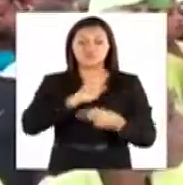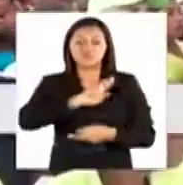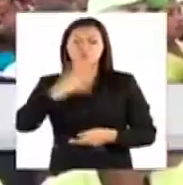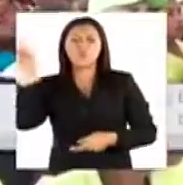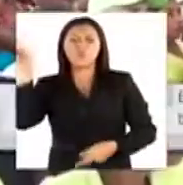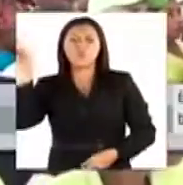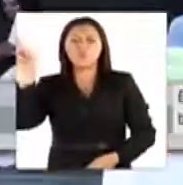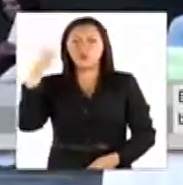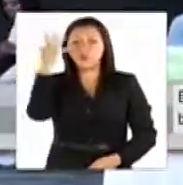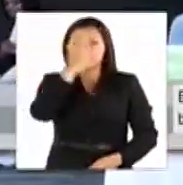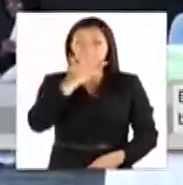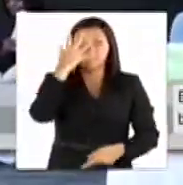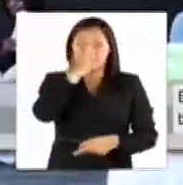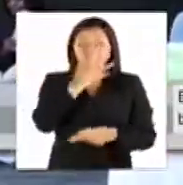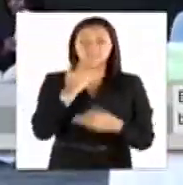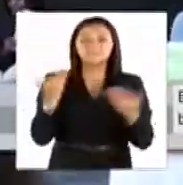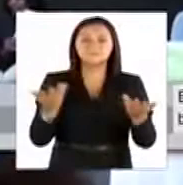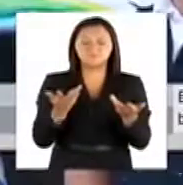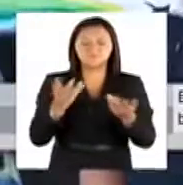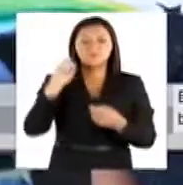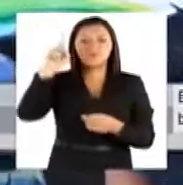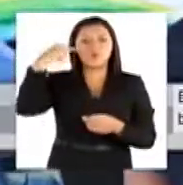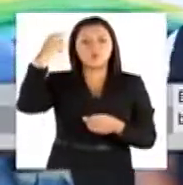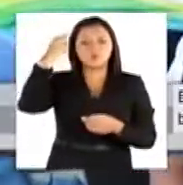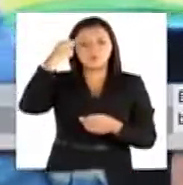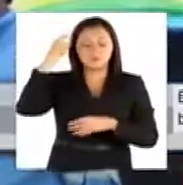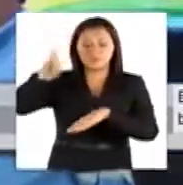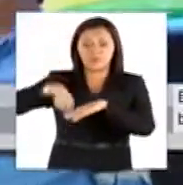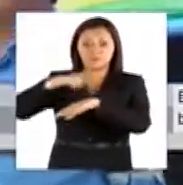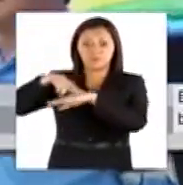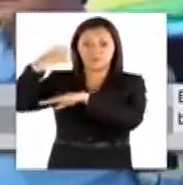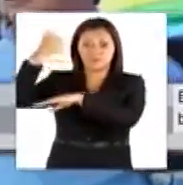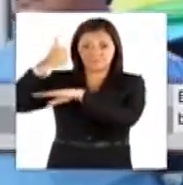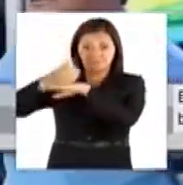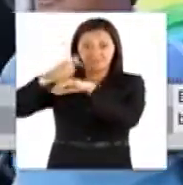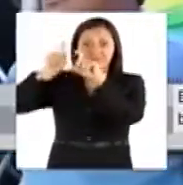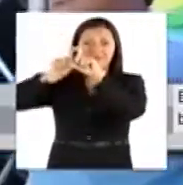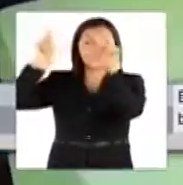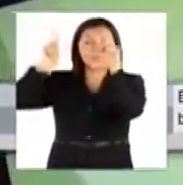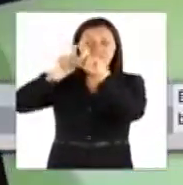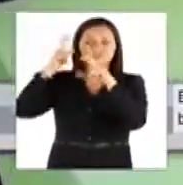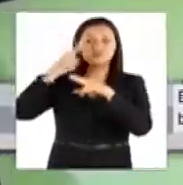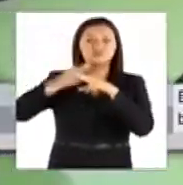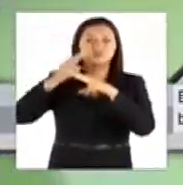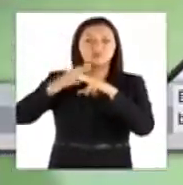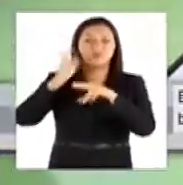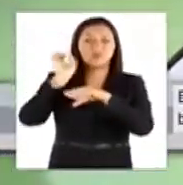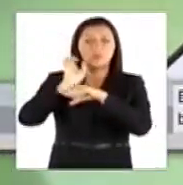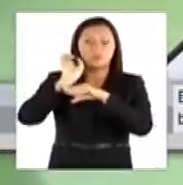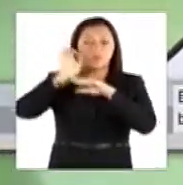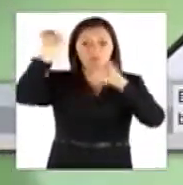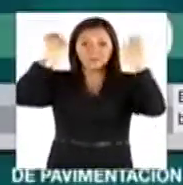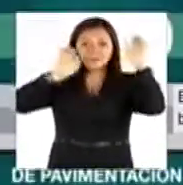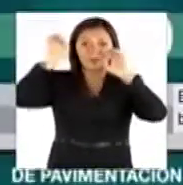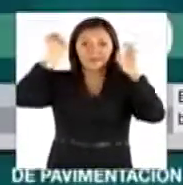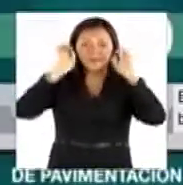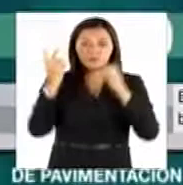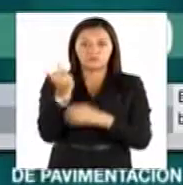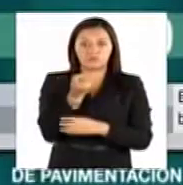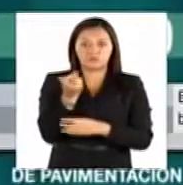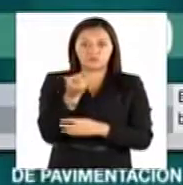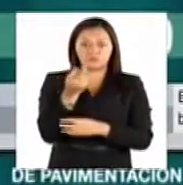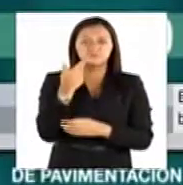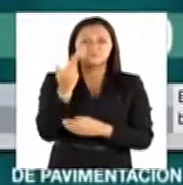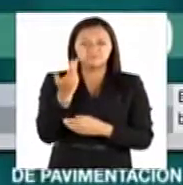la ciudad de Esmeraldas, el Gobierno Nacional, a través de Ecuador Estratégico, suscribió un contrato para el asfaltado de sus